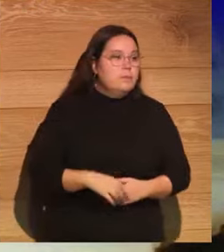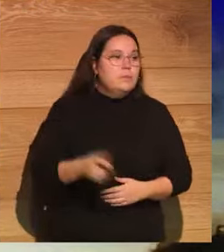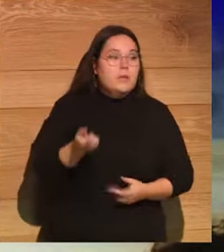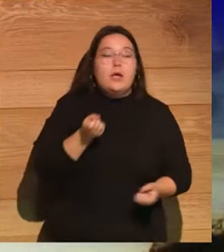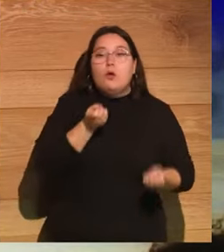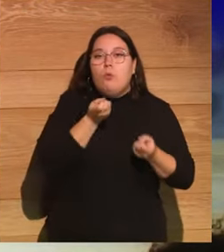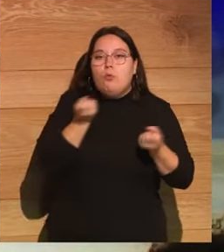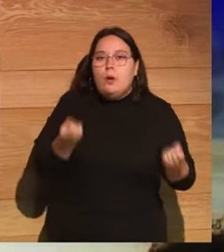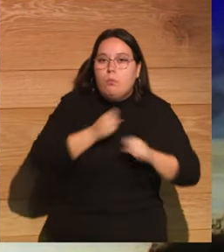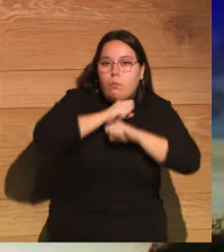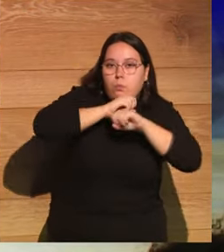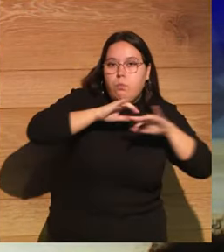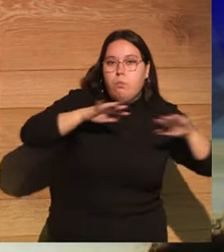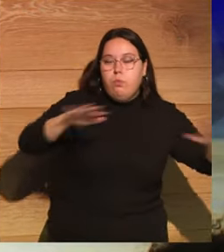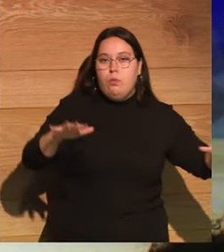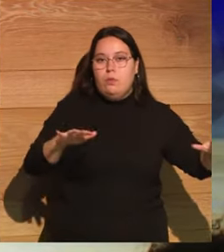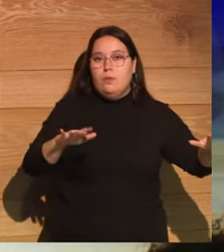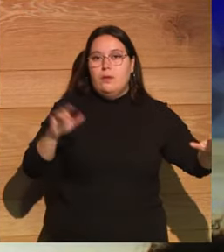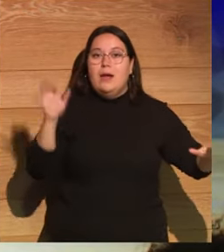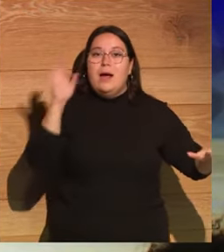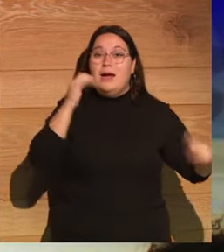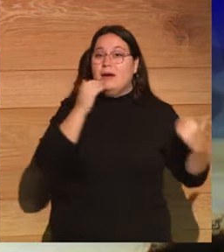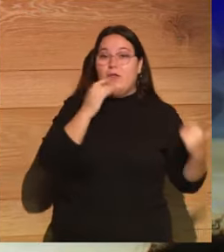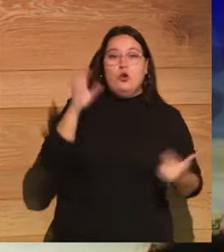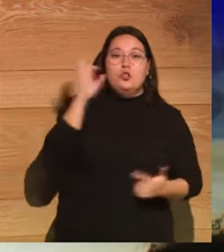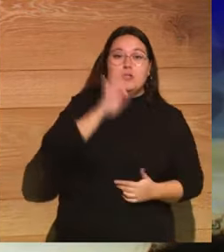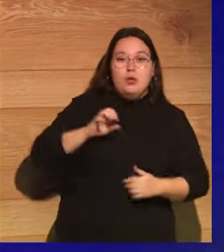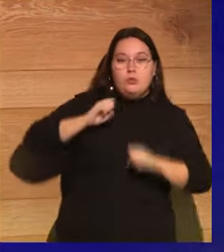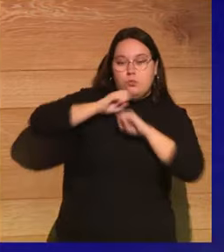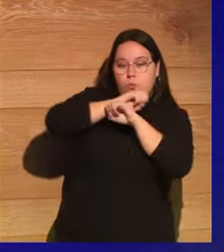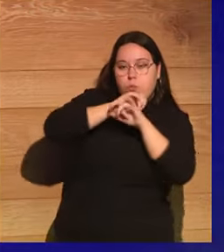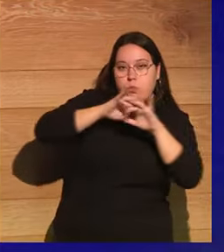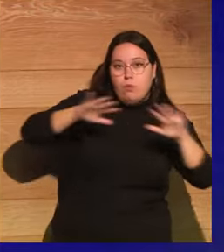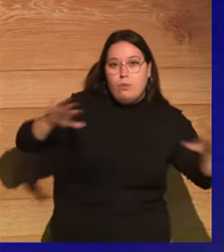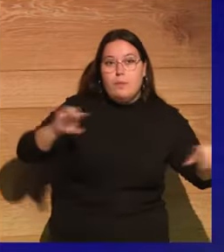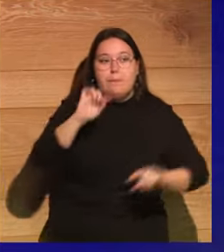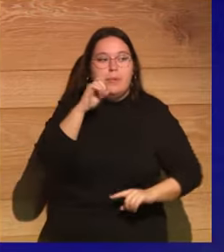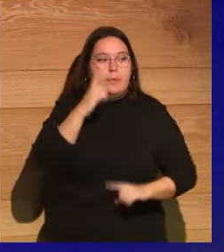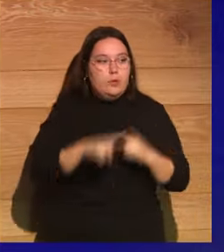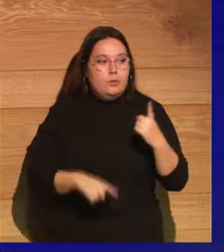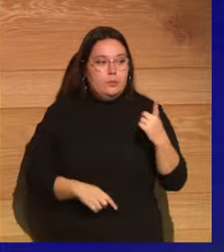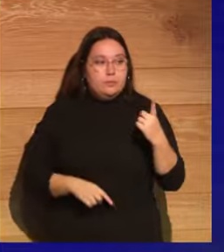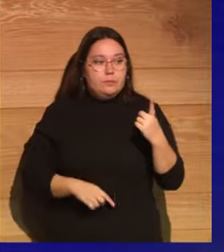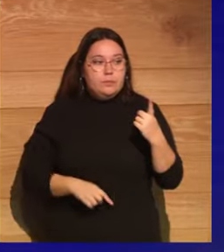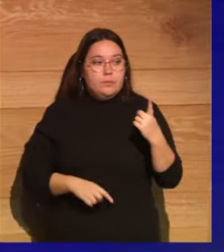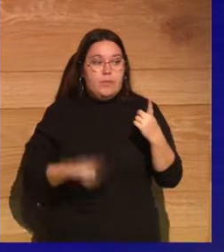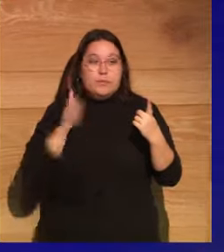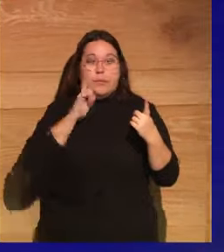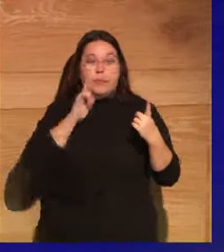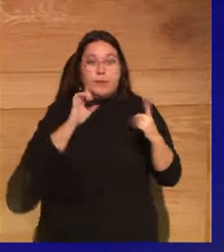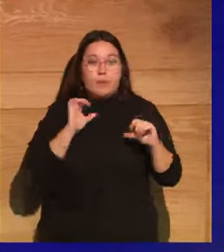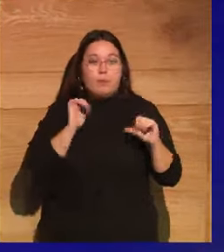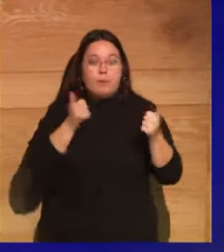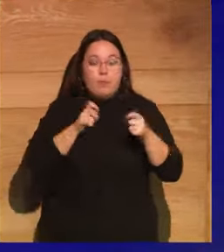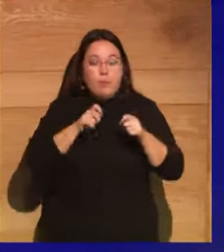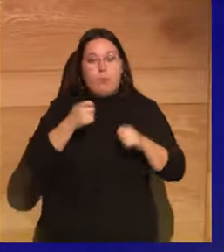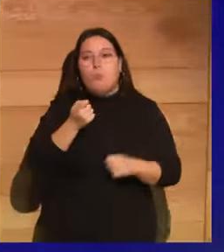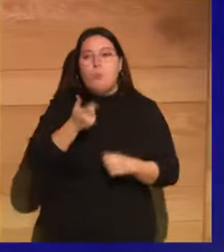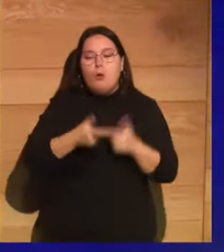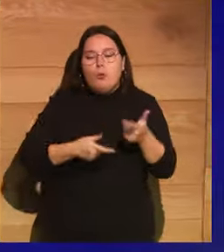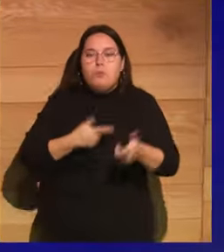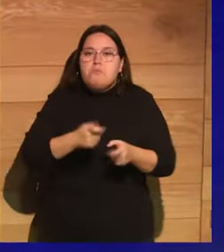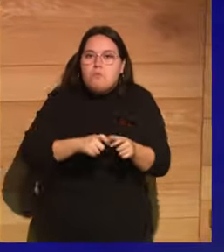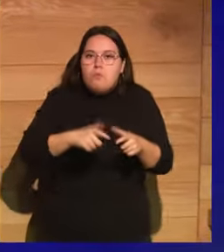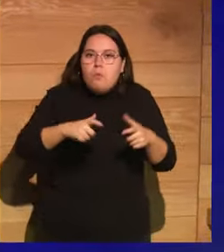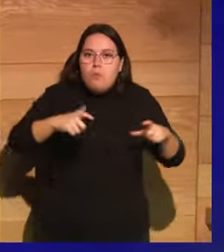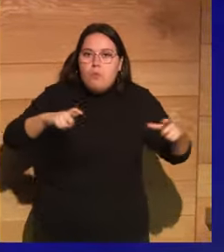que se va desarrollando a través de los siglos. Hay que decirlo primero, que este bulo se fue ampliando cada vez más.